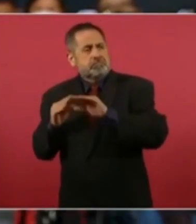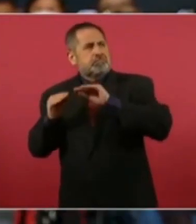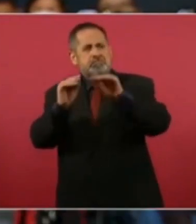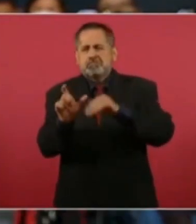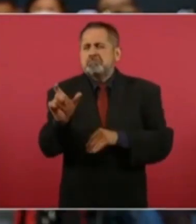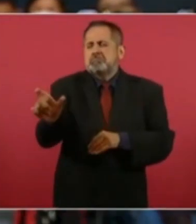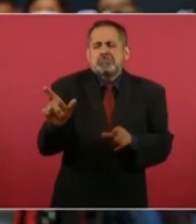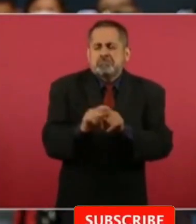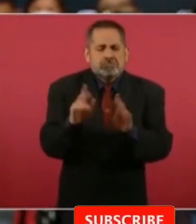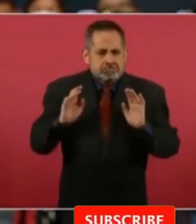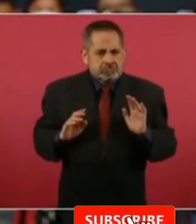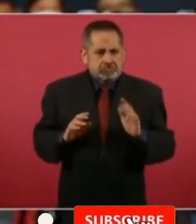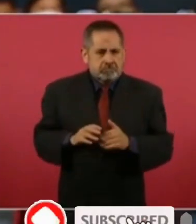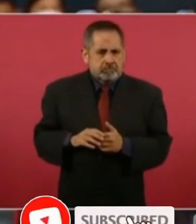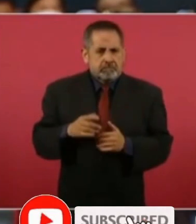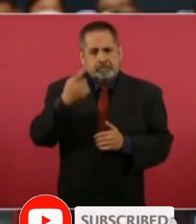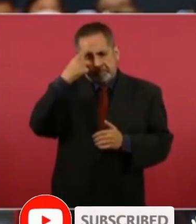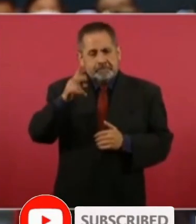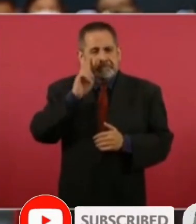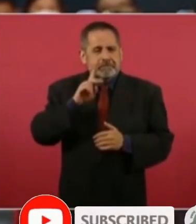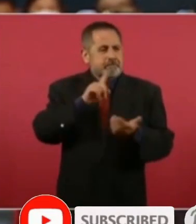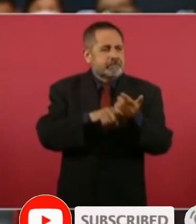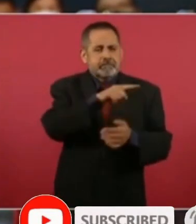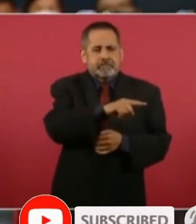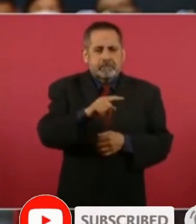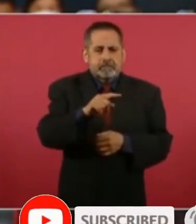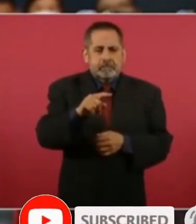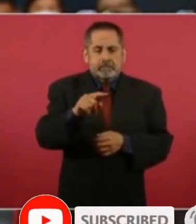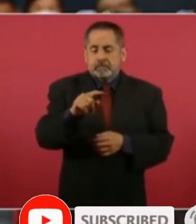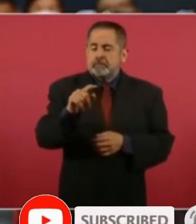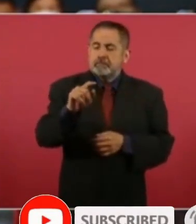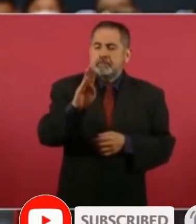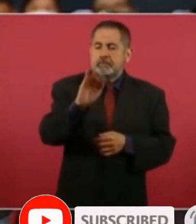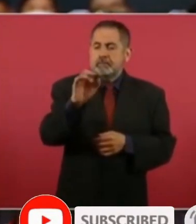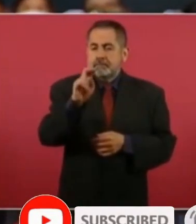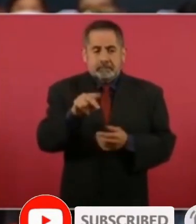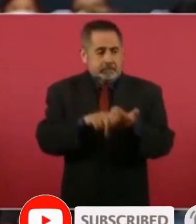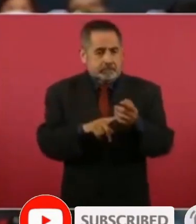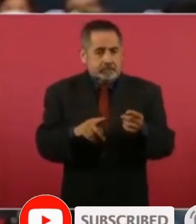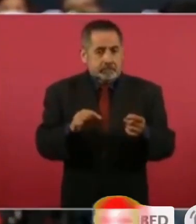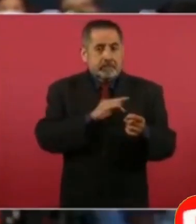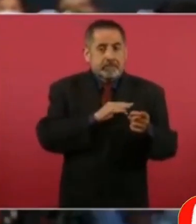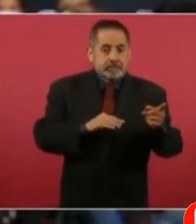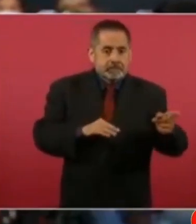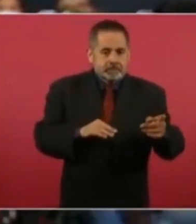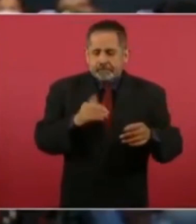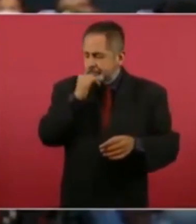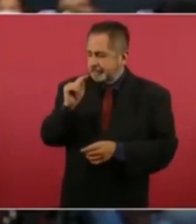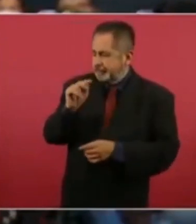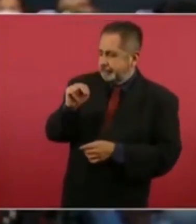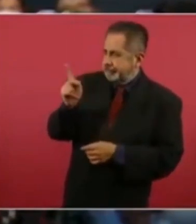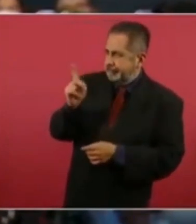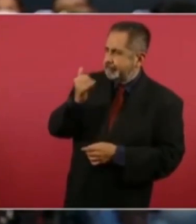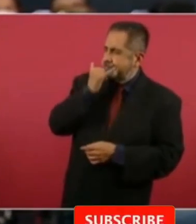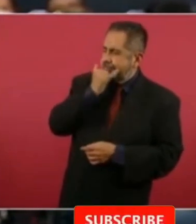paisanos y también insistirle en qué tan atrevido vio a Trump porque si me permite burlar a Biden perdón